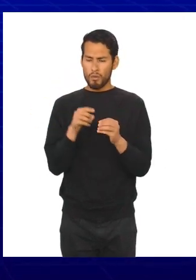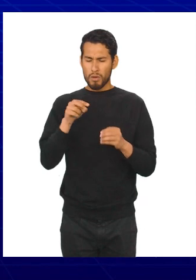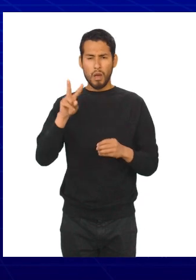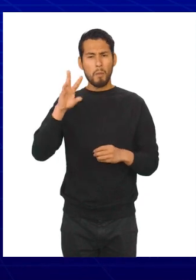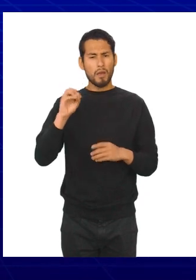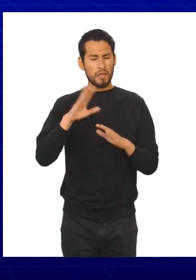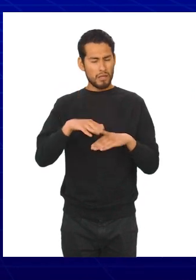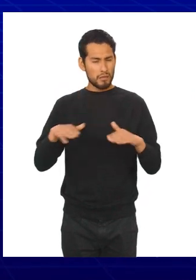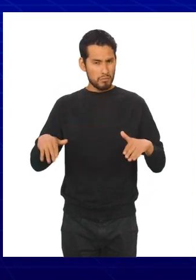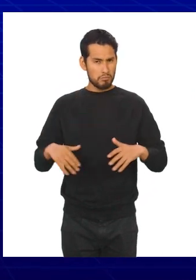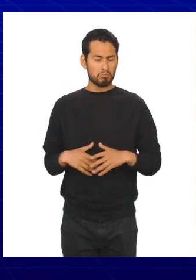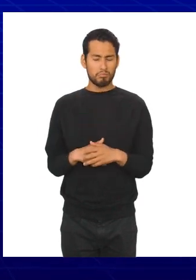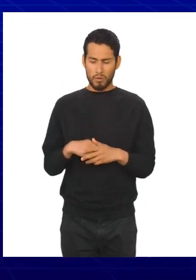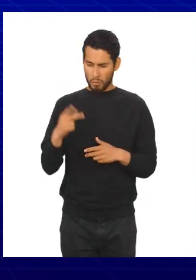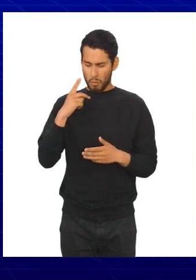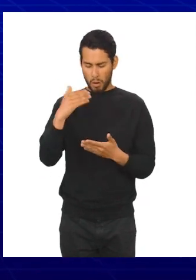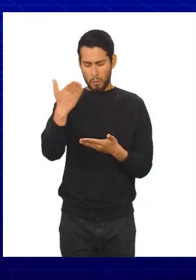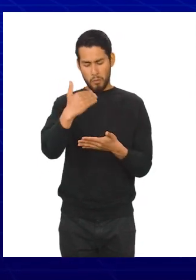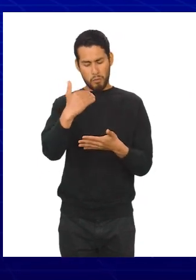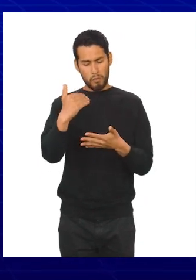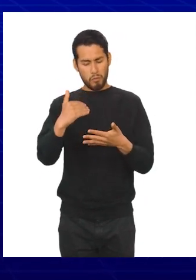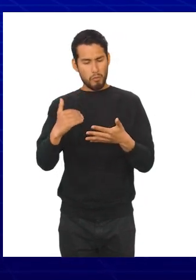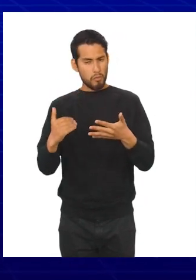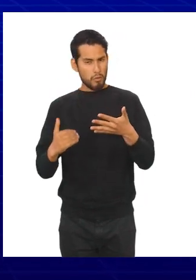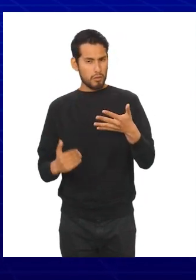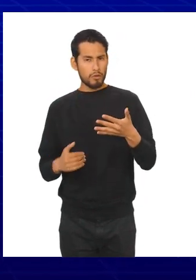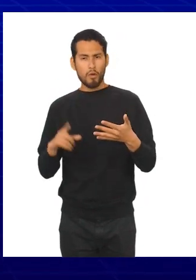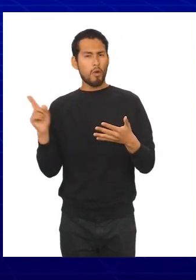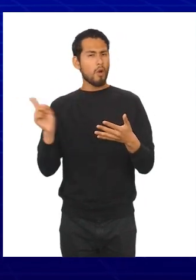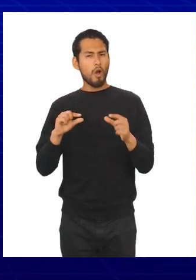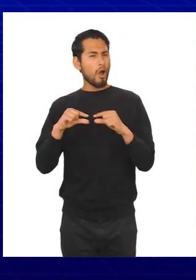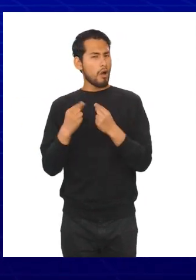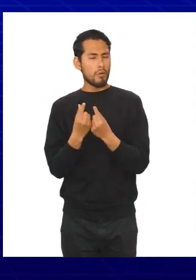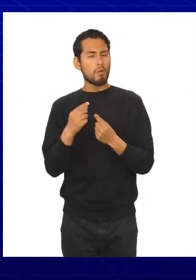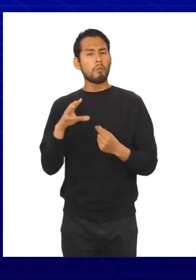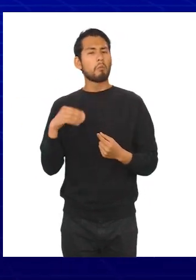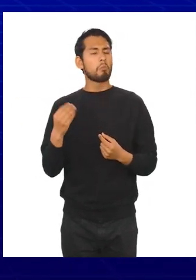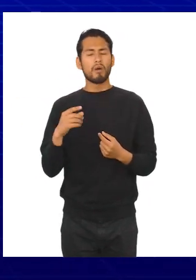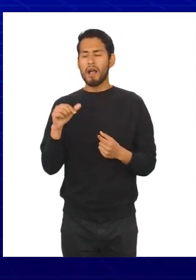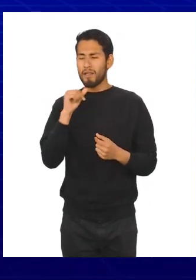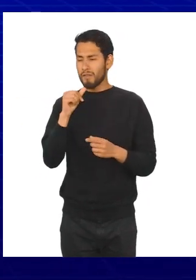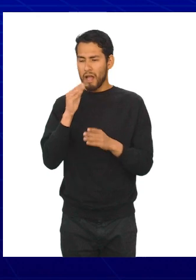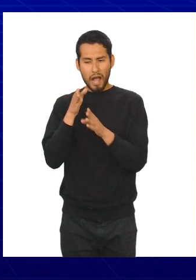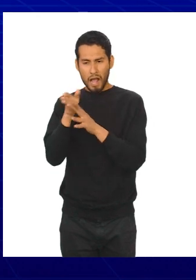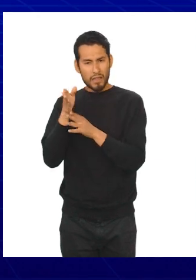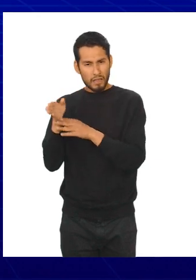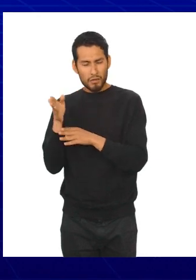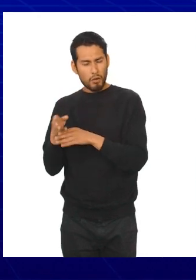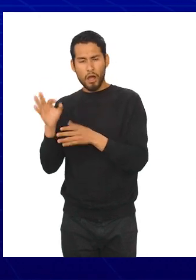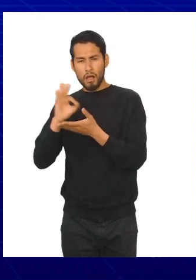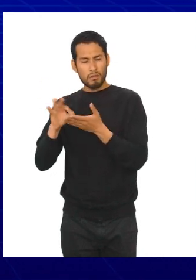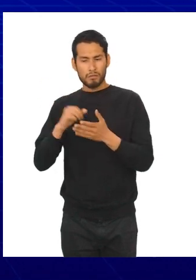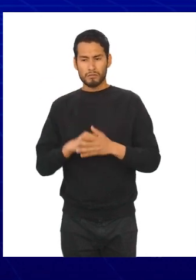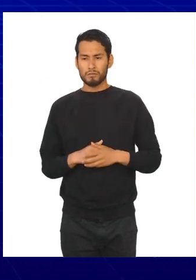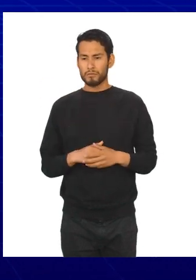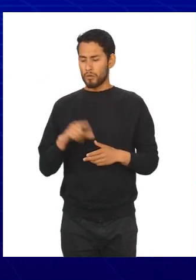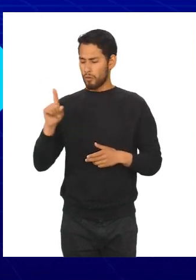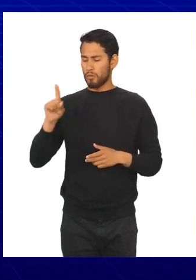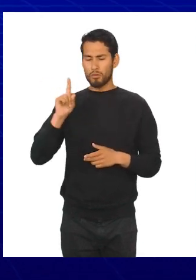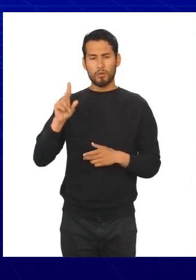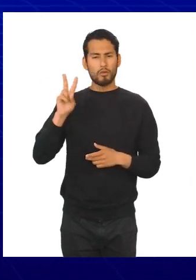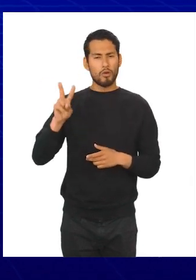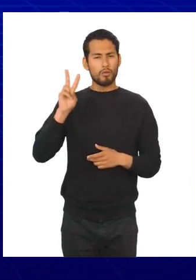6. Total, 20 niños. Estos son datos no agrupados, porque no los has clasificado y contado.